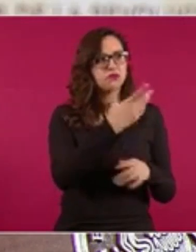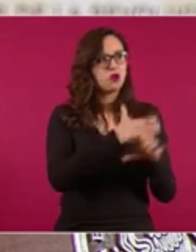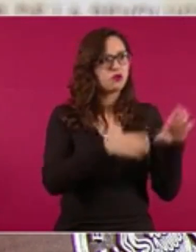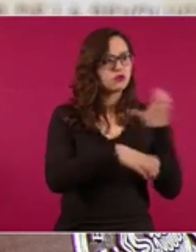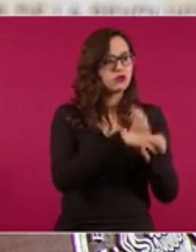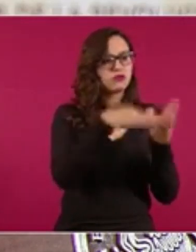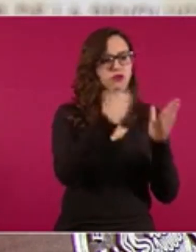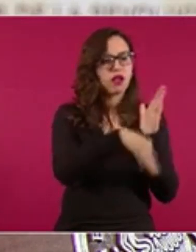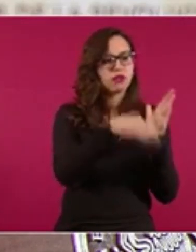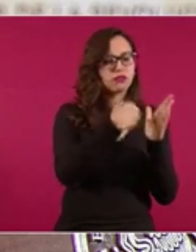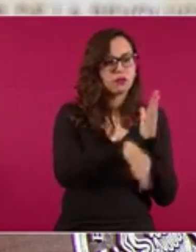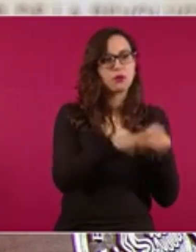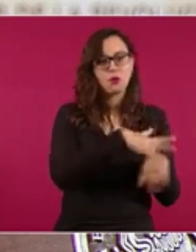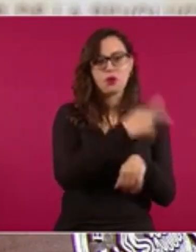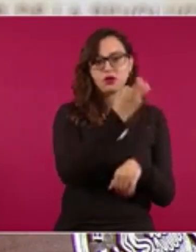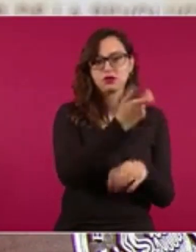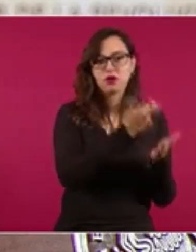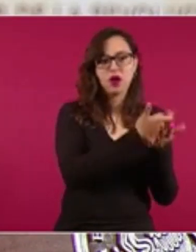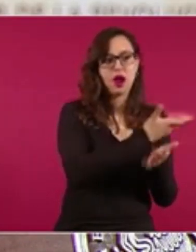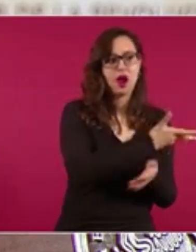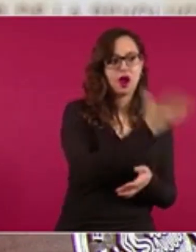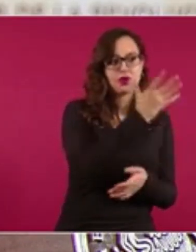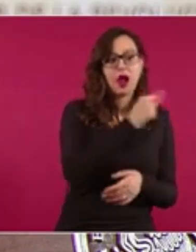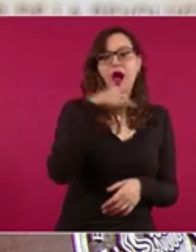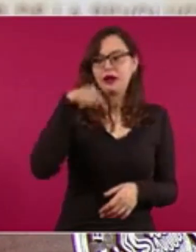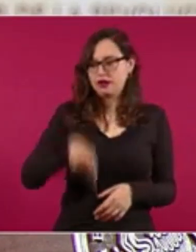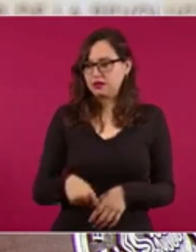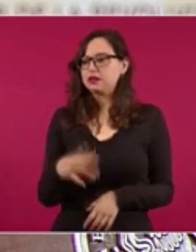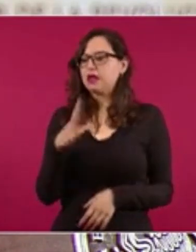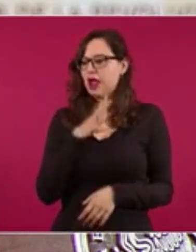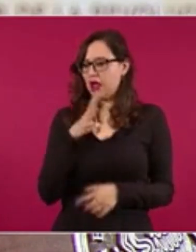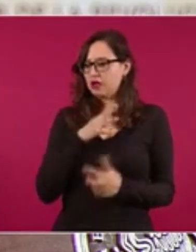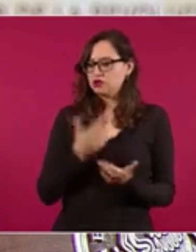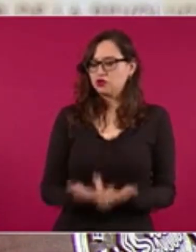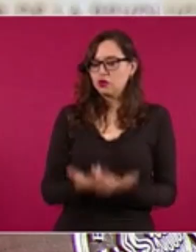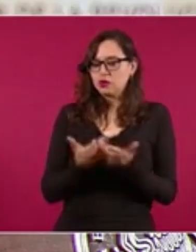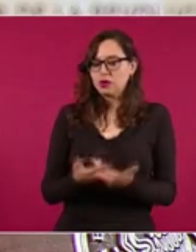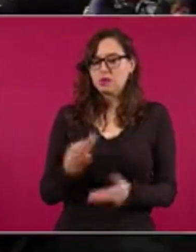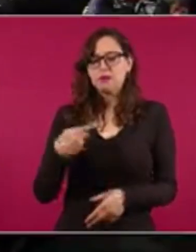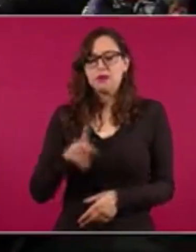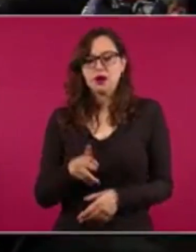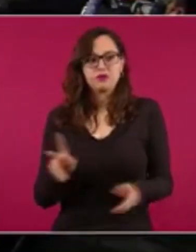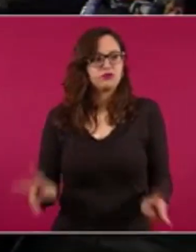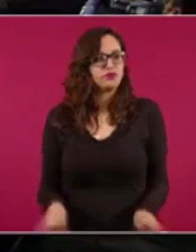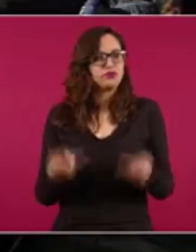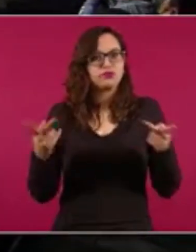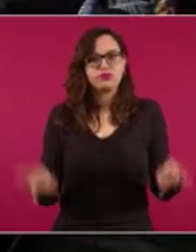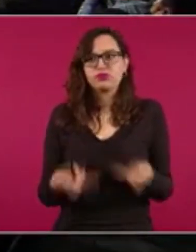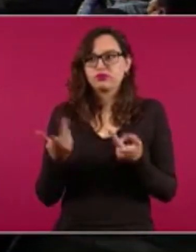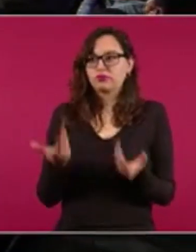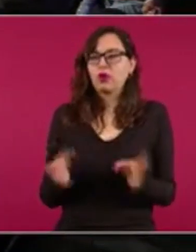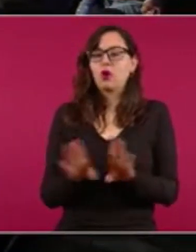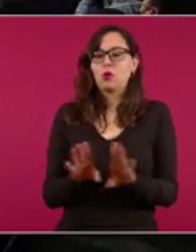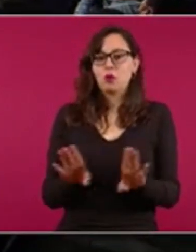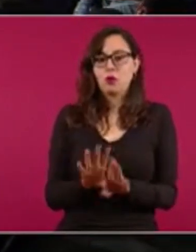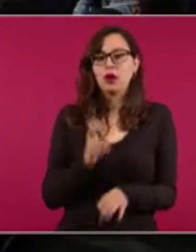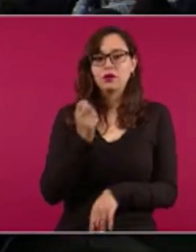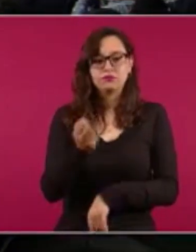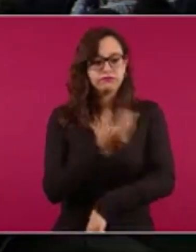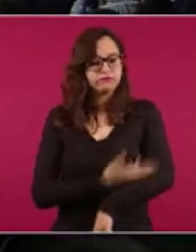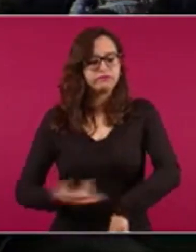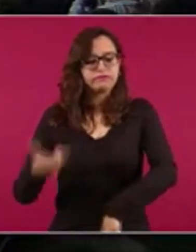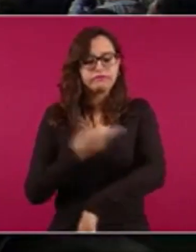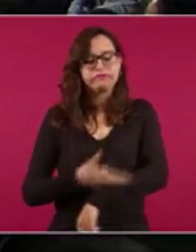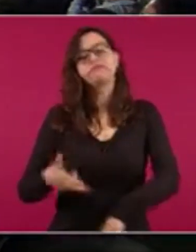respuesta consiste en producir más alimentos y reducir costos regulatorios y logísticos